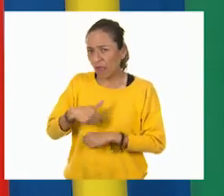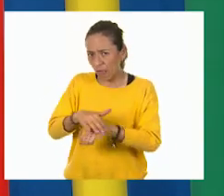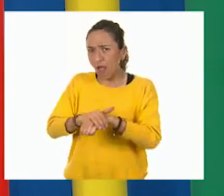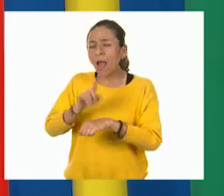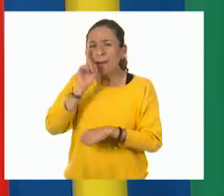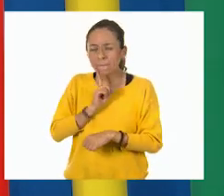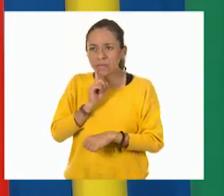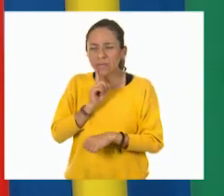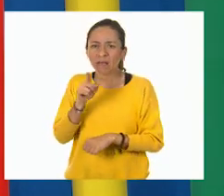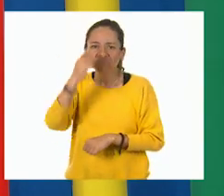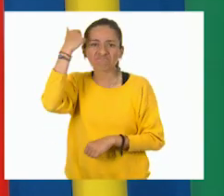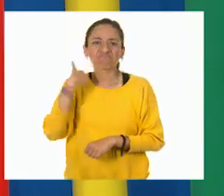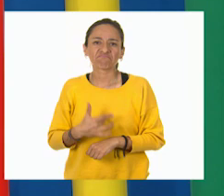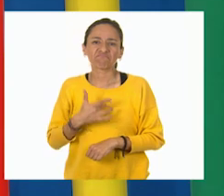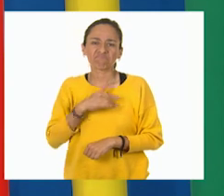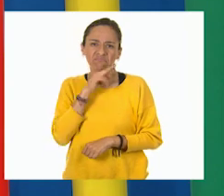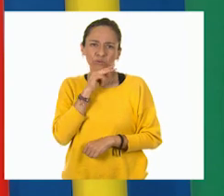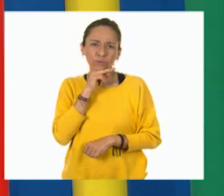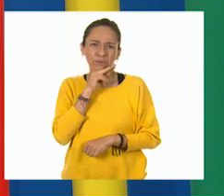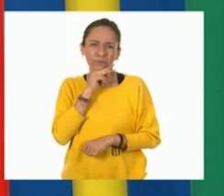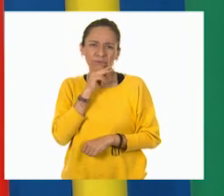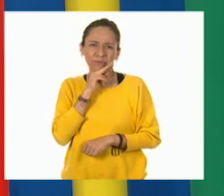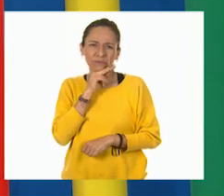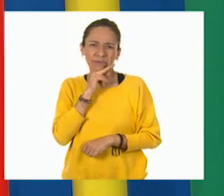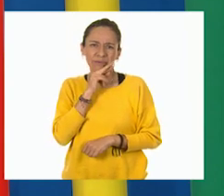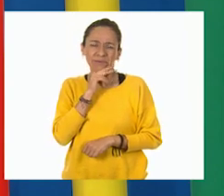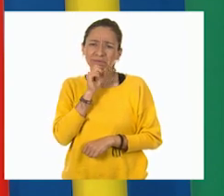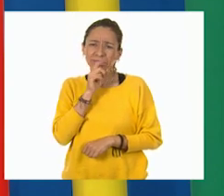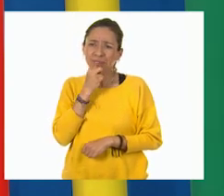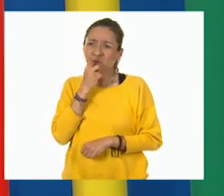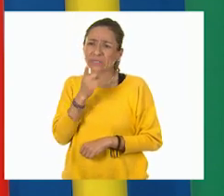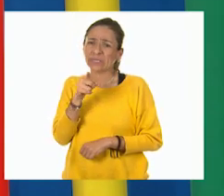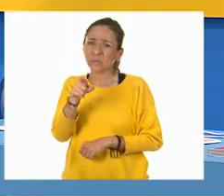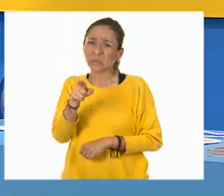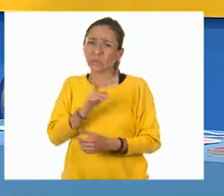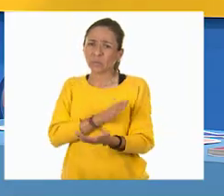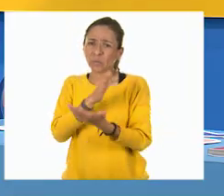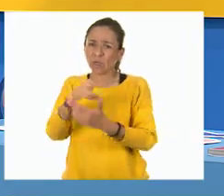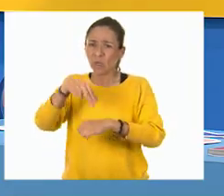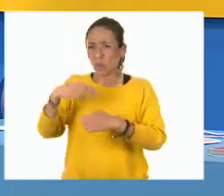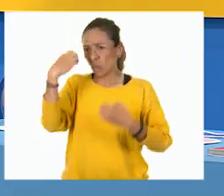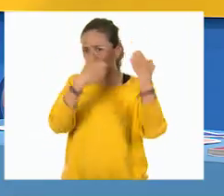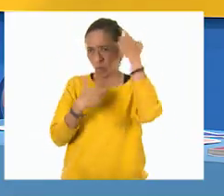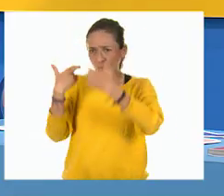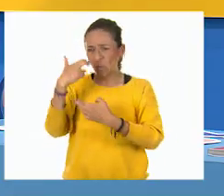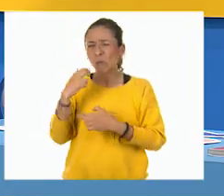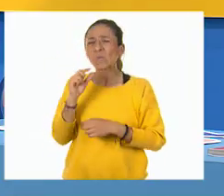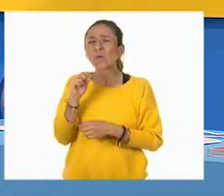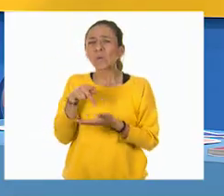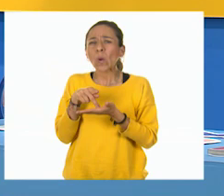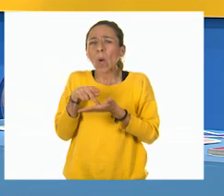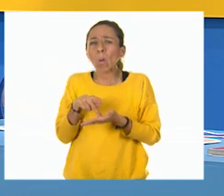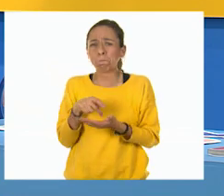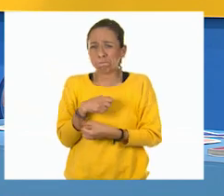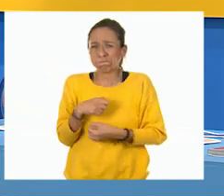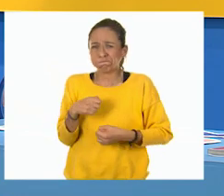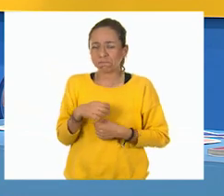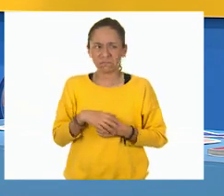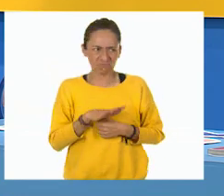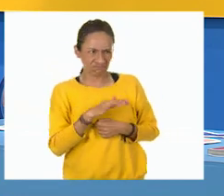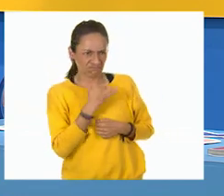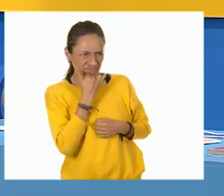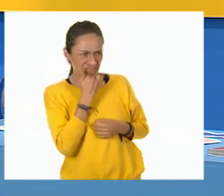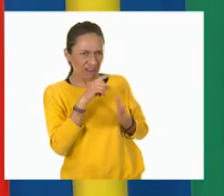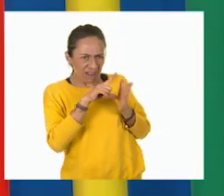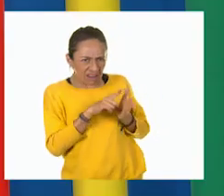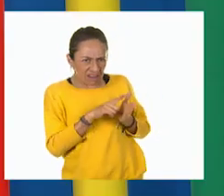revisión médica y le dijeron que está con unos esqueletos de más. Ok, Jenny. Pero, ¿y eso qué tiene que ver con